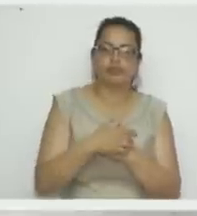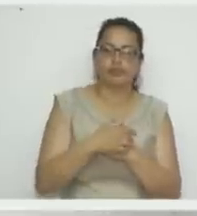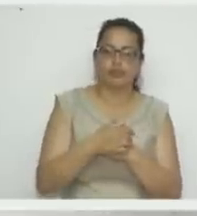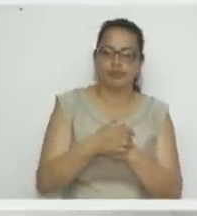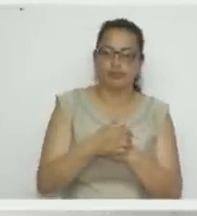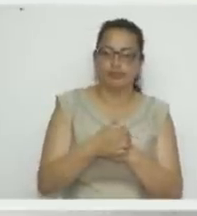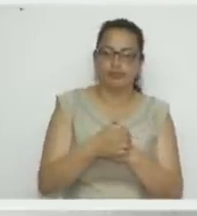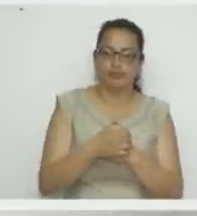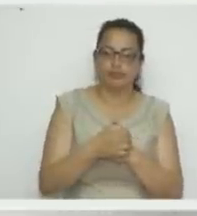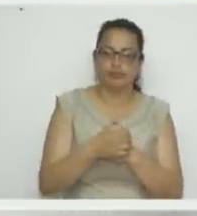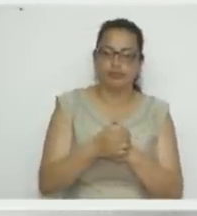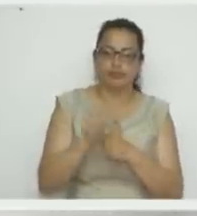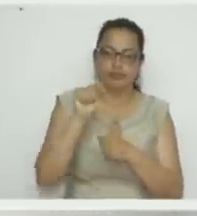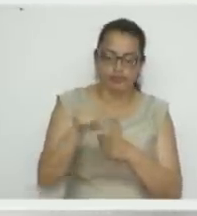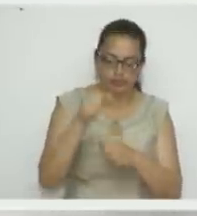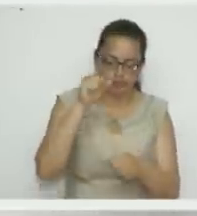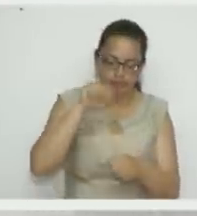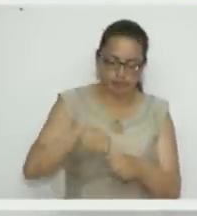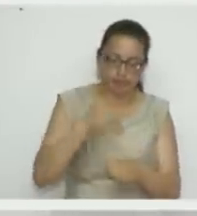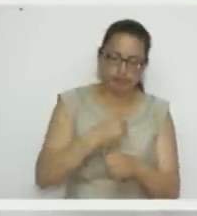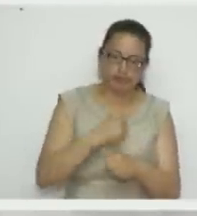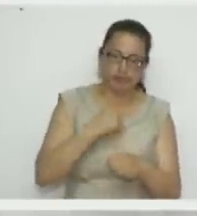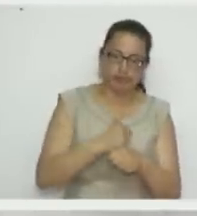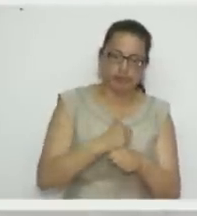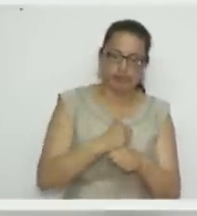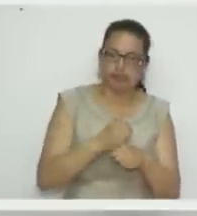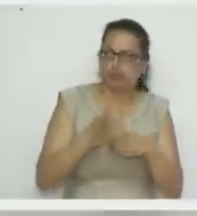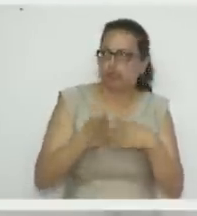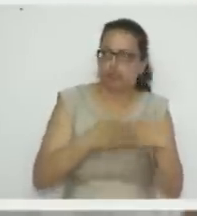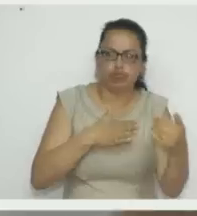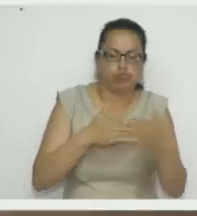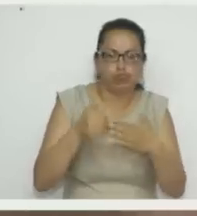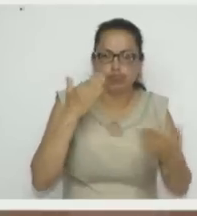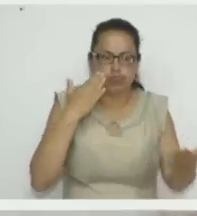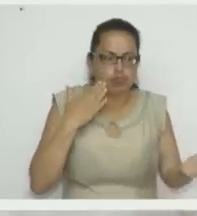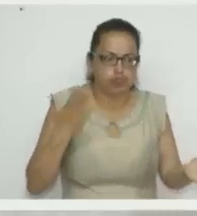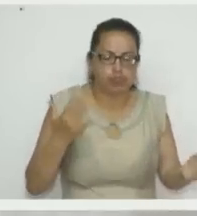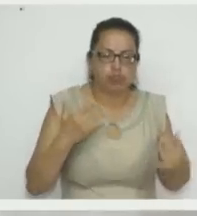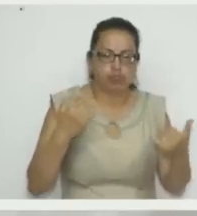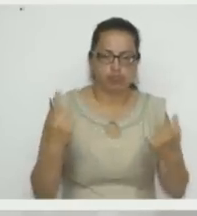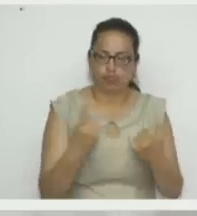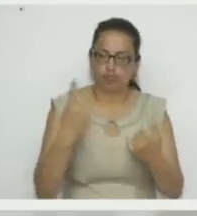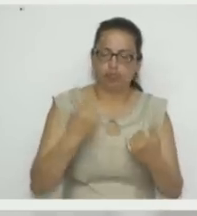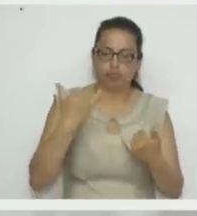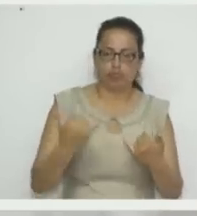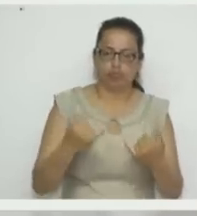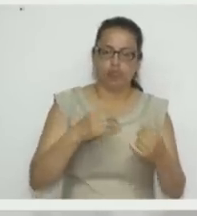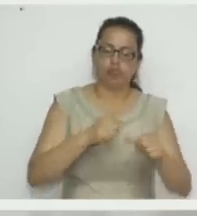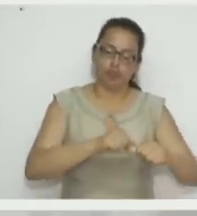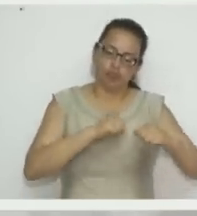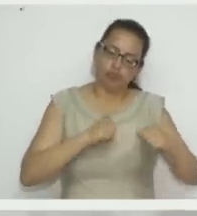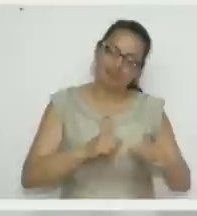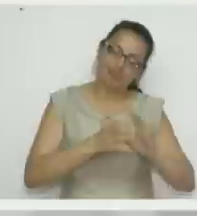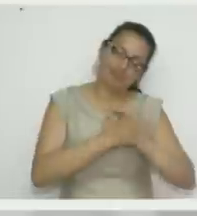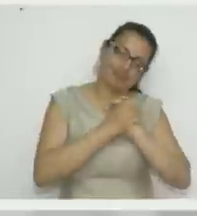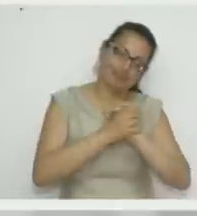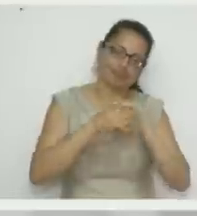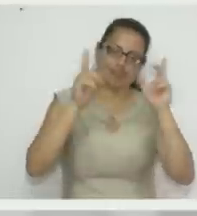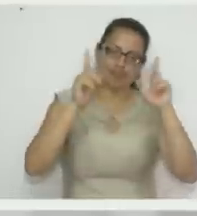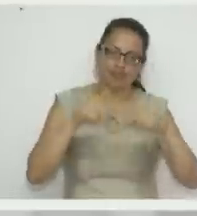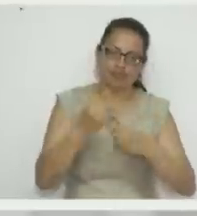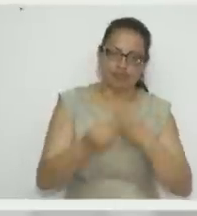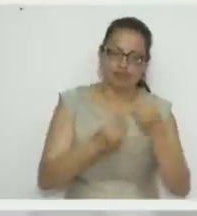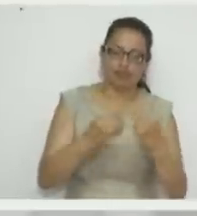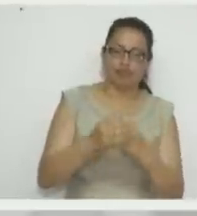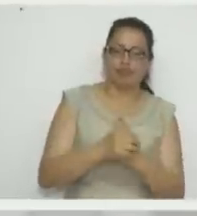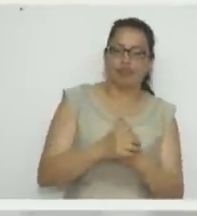Y esto se puede vender para cualquier época del año. Entonces, no es solo para, ahorita para amor y amistad, sino que ustedes también las pueden hacer. Mire qué